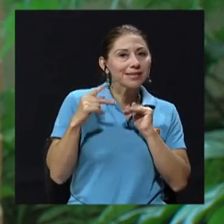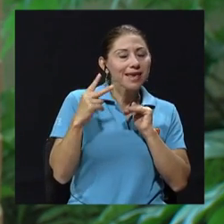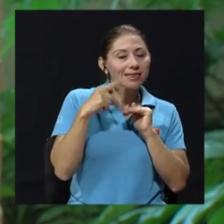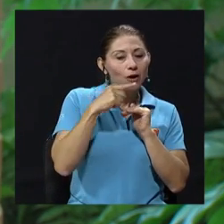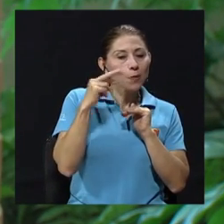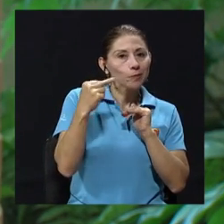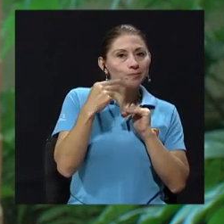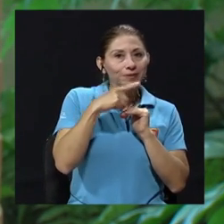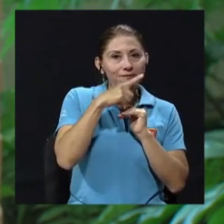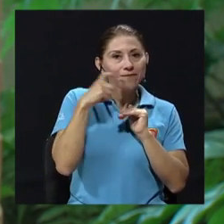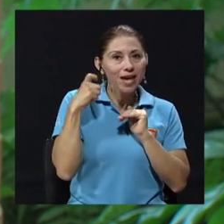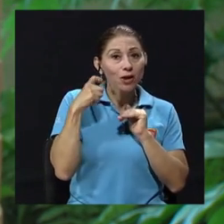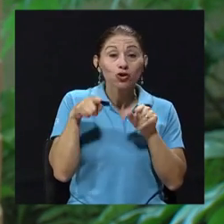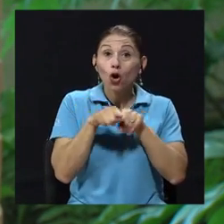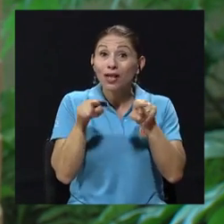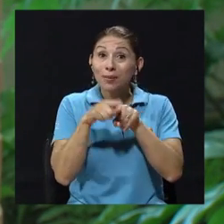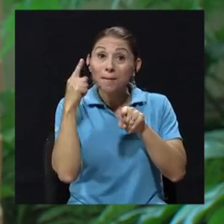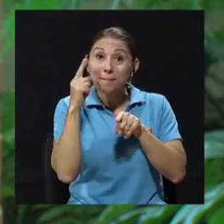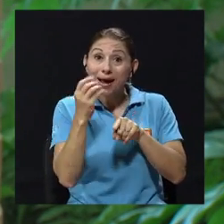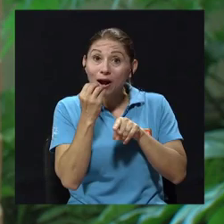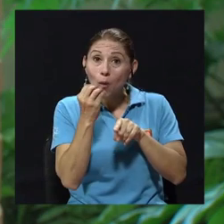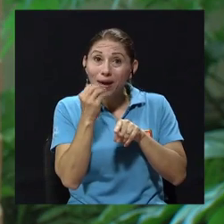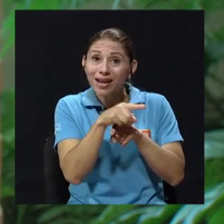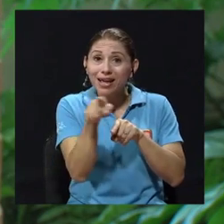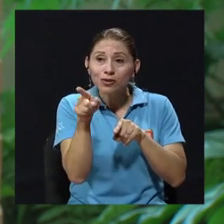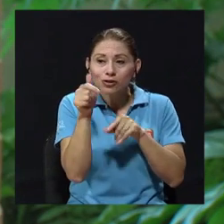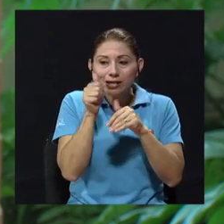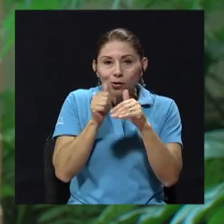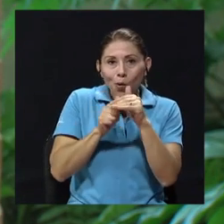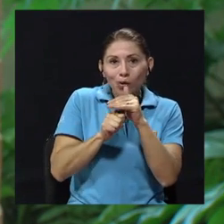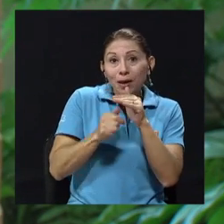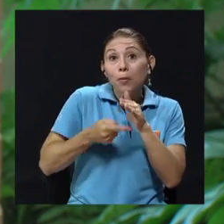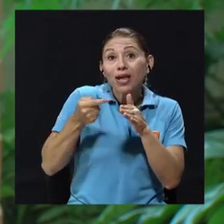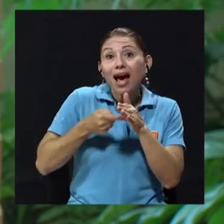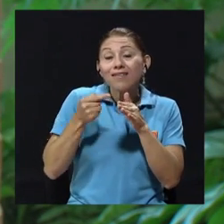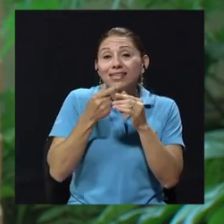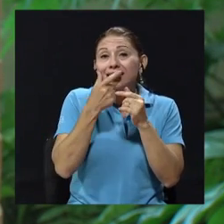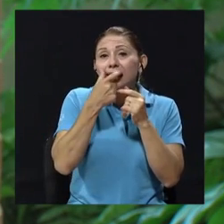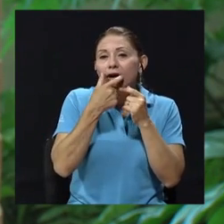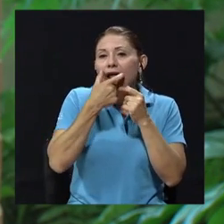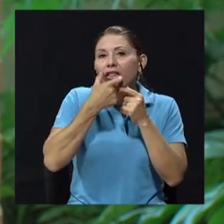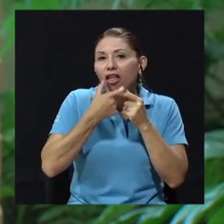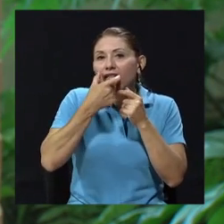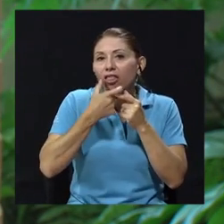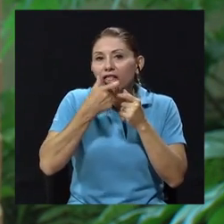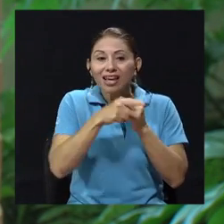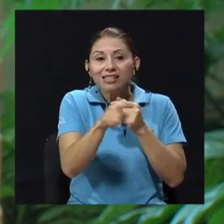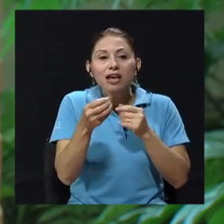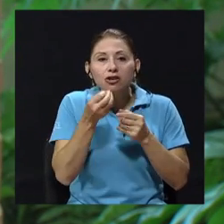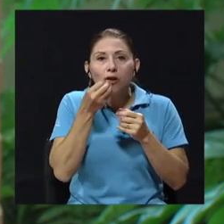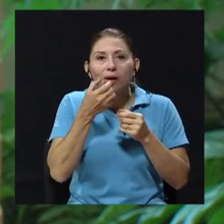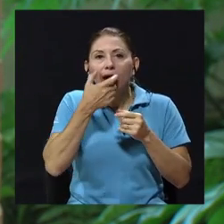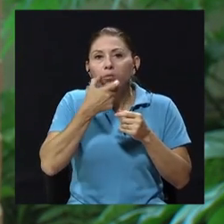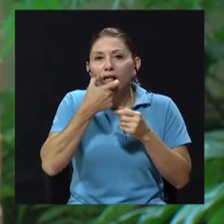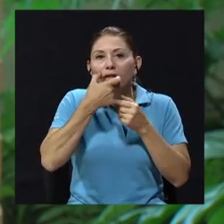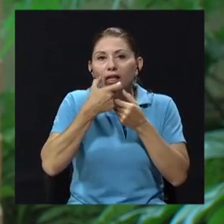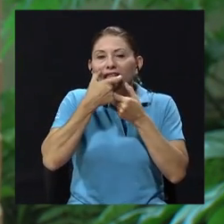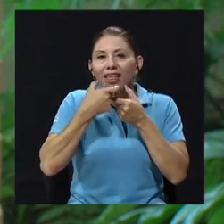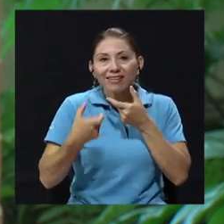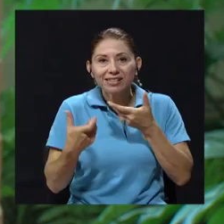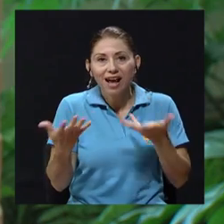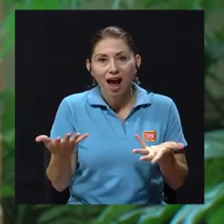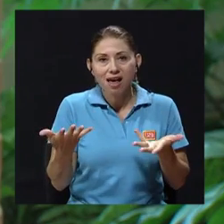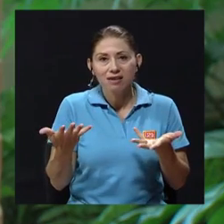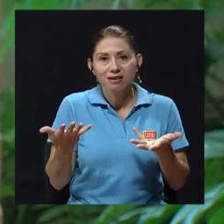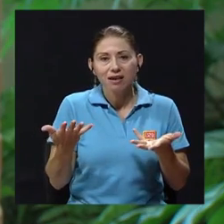comer porque a veces sus dentaduras están tan desajustadas que se les caen. Son personas cuya calidad